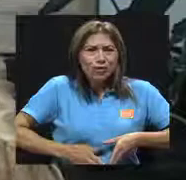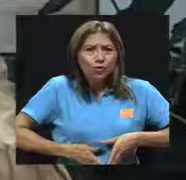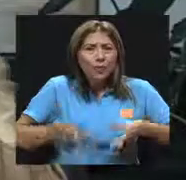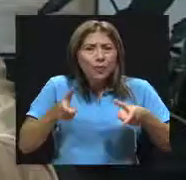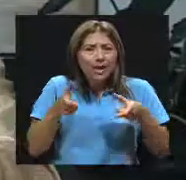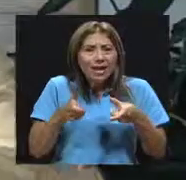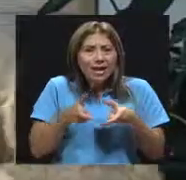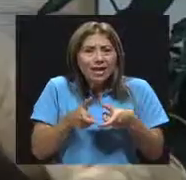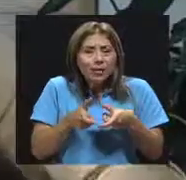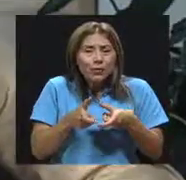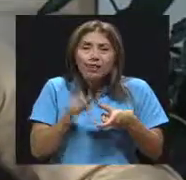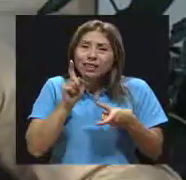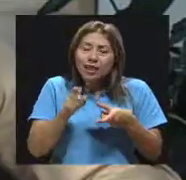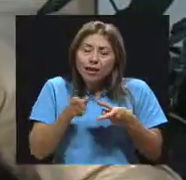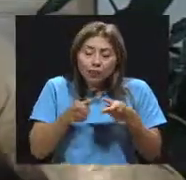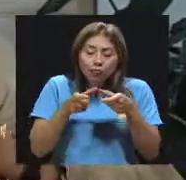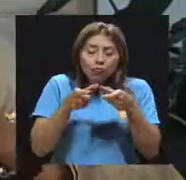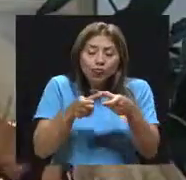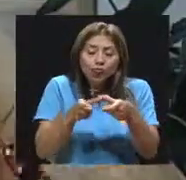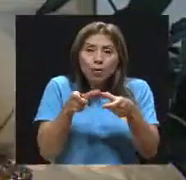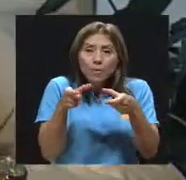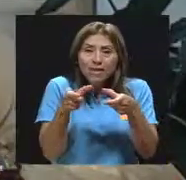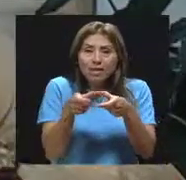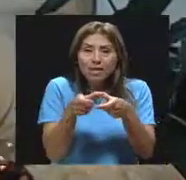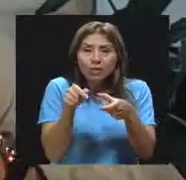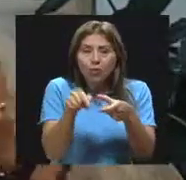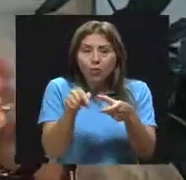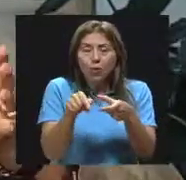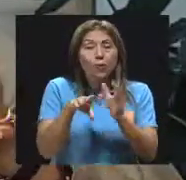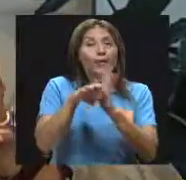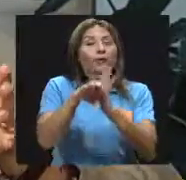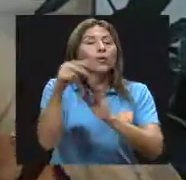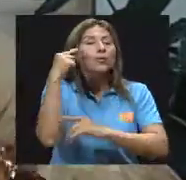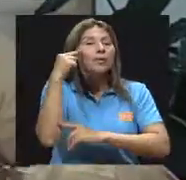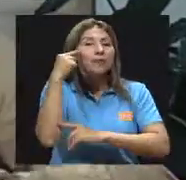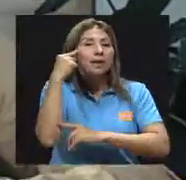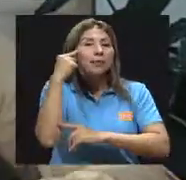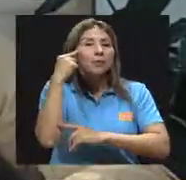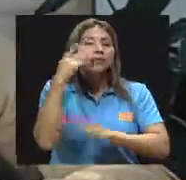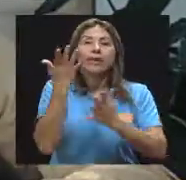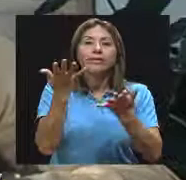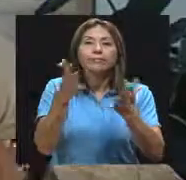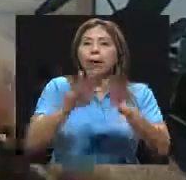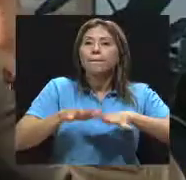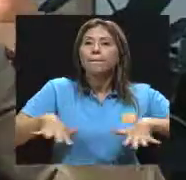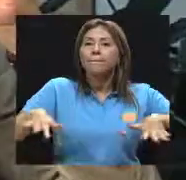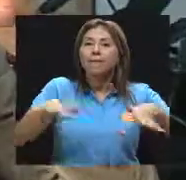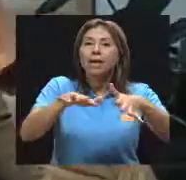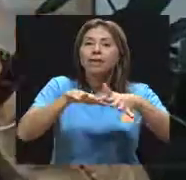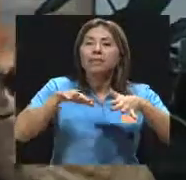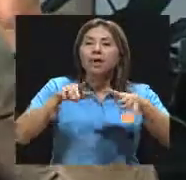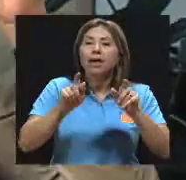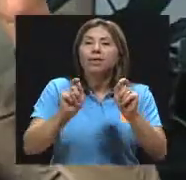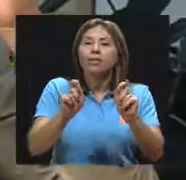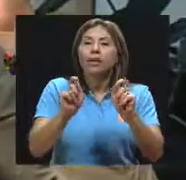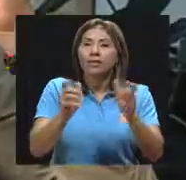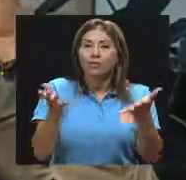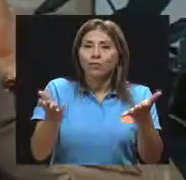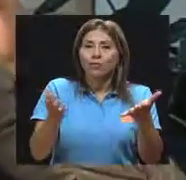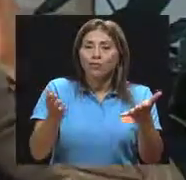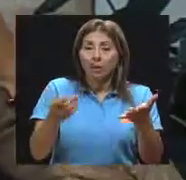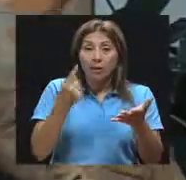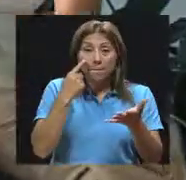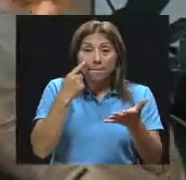porciones deben ser bastante pequeñitas. Entonces, por ejemplo, pensemos en el ambiente escolar. Estos refrescos o estos